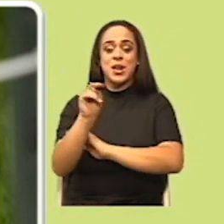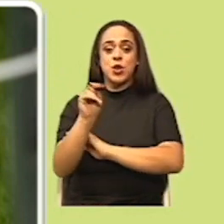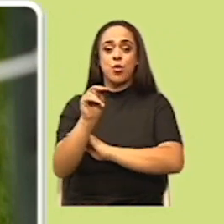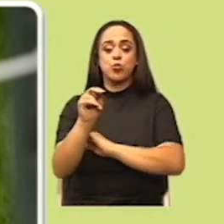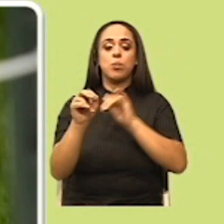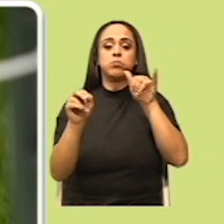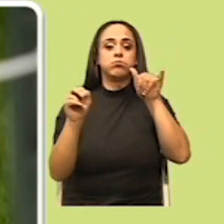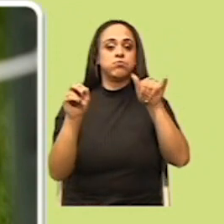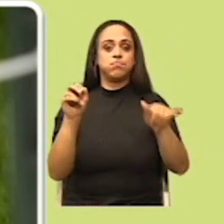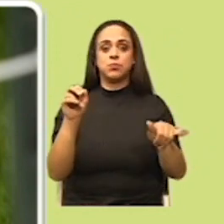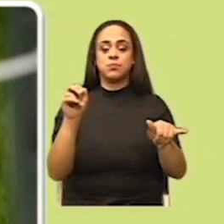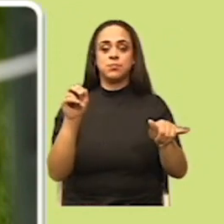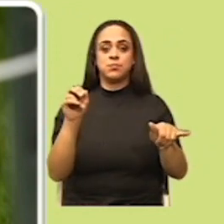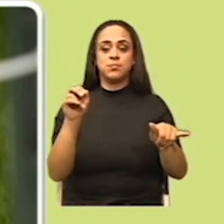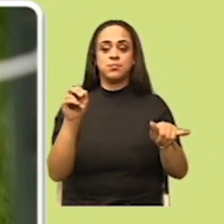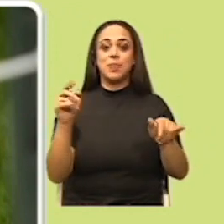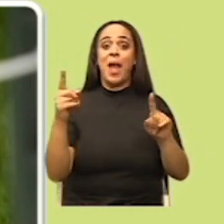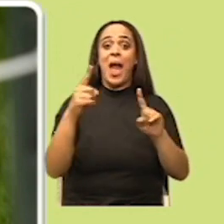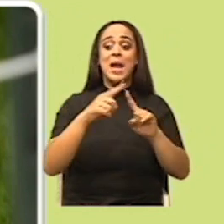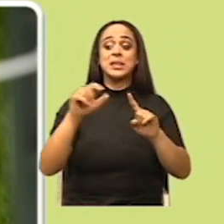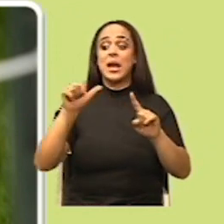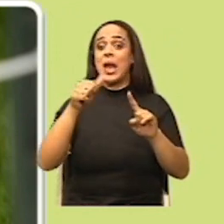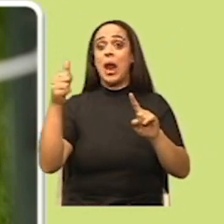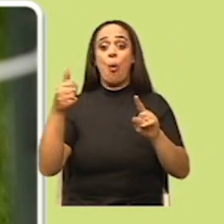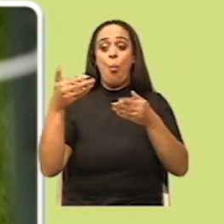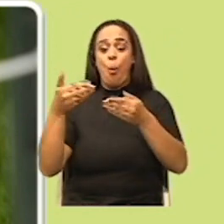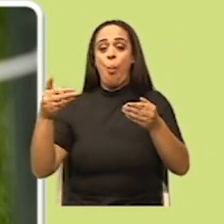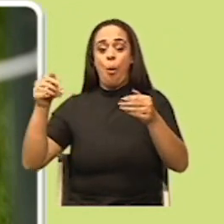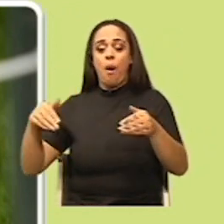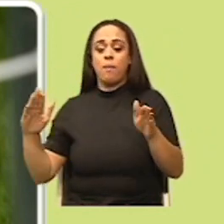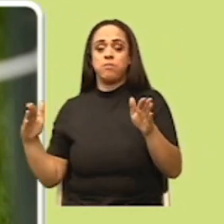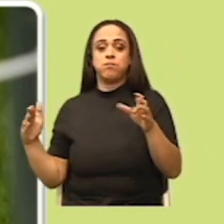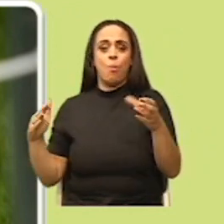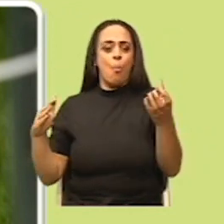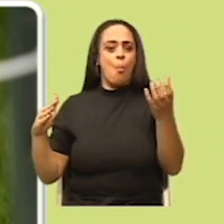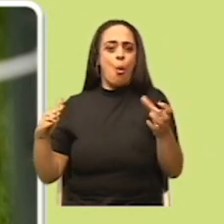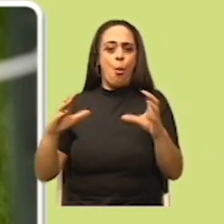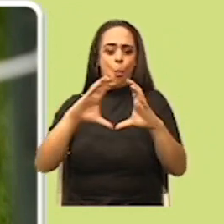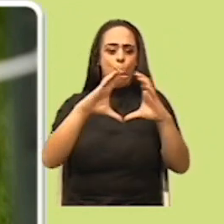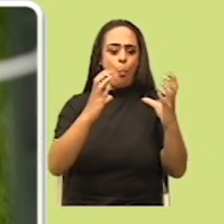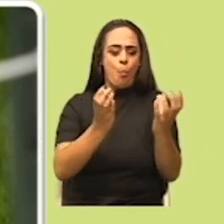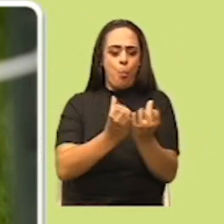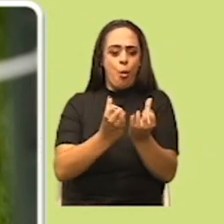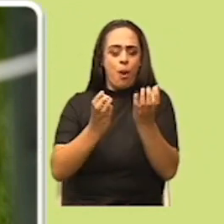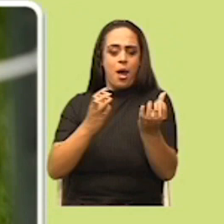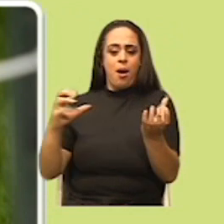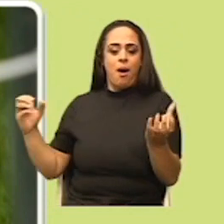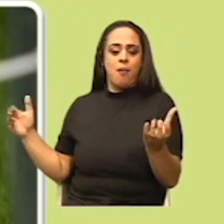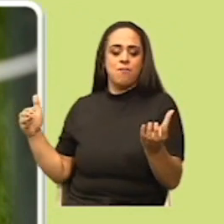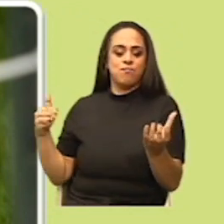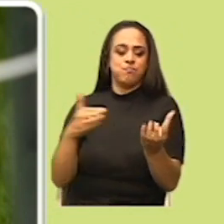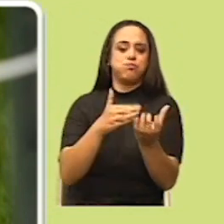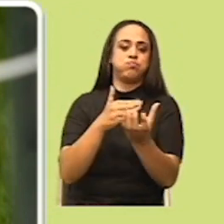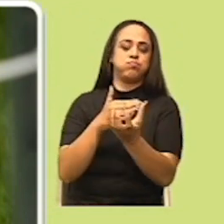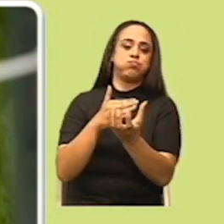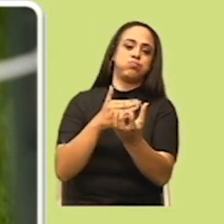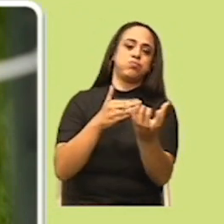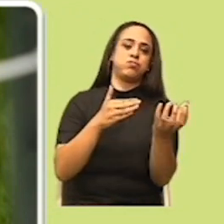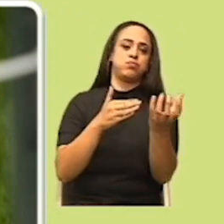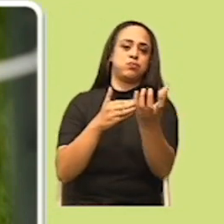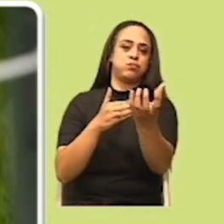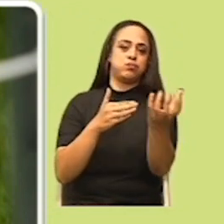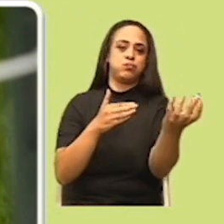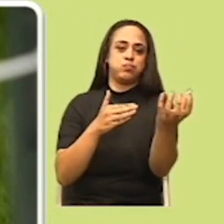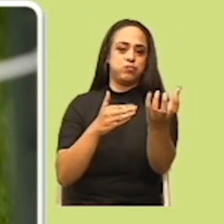mantener en reposo hasta que una fuerza externa actúe sobre él. Por ejemplo, como que podamos llegar y darle una